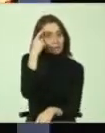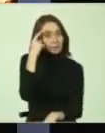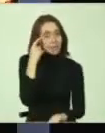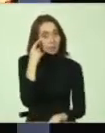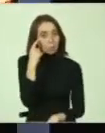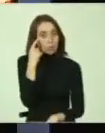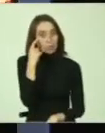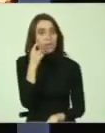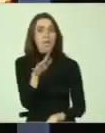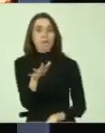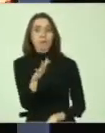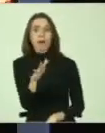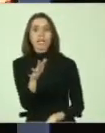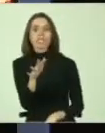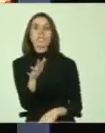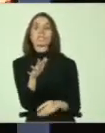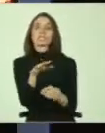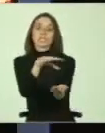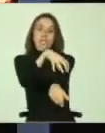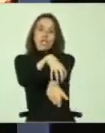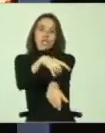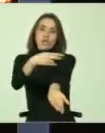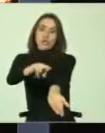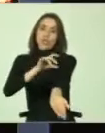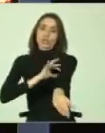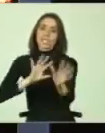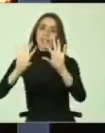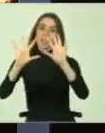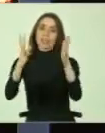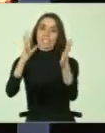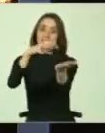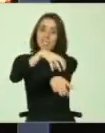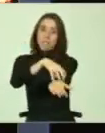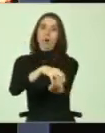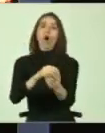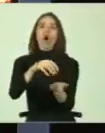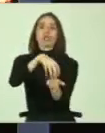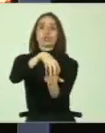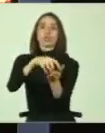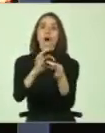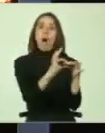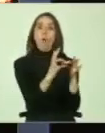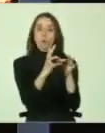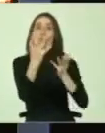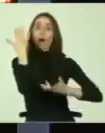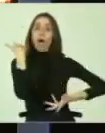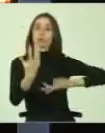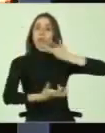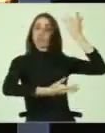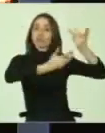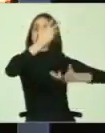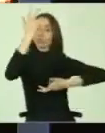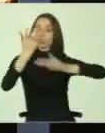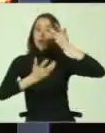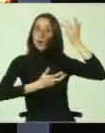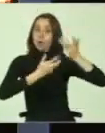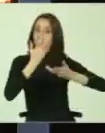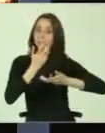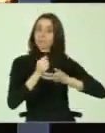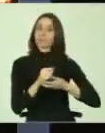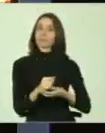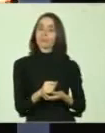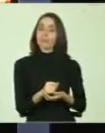la, me parece que fue en la Unión, pero fue en el sur de Chile, en la décima región, hubo un incendio que afectó